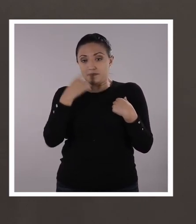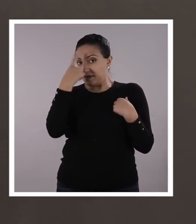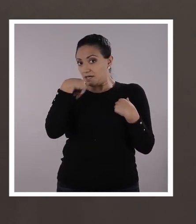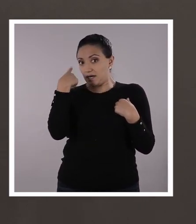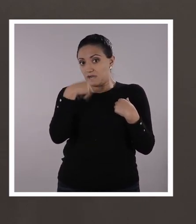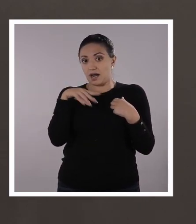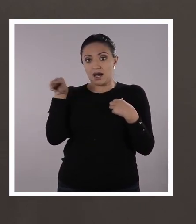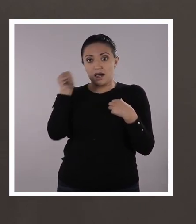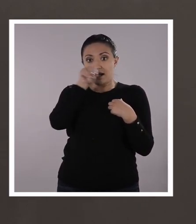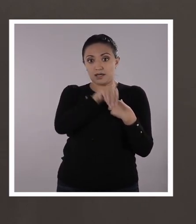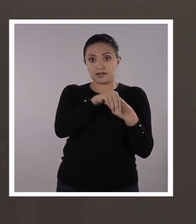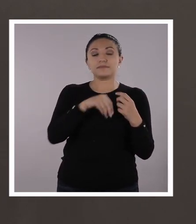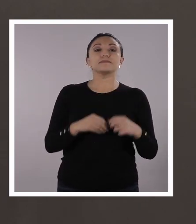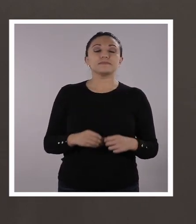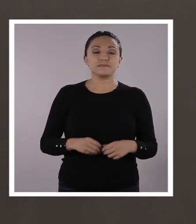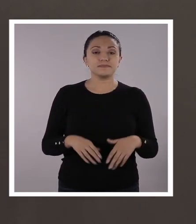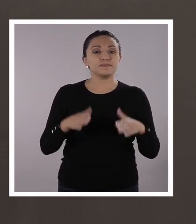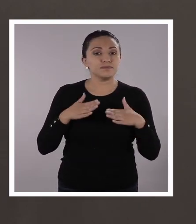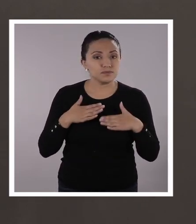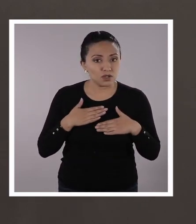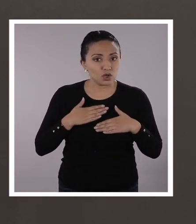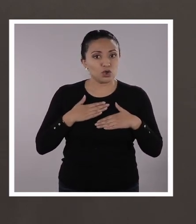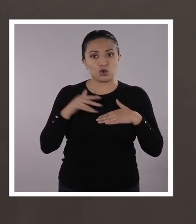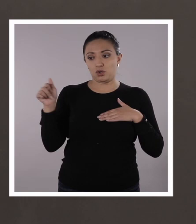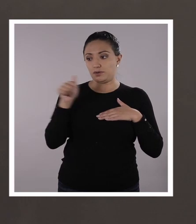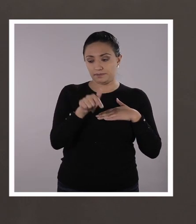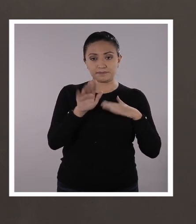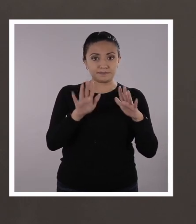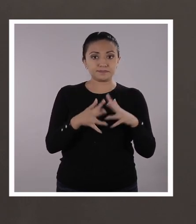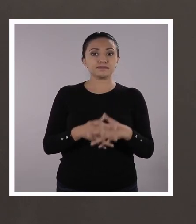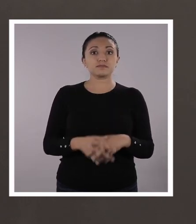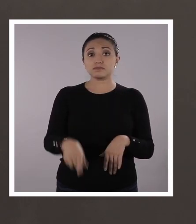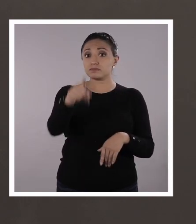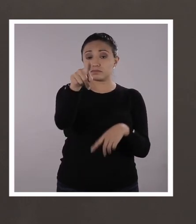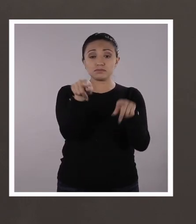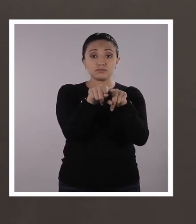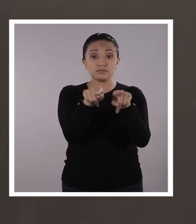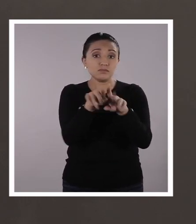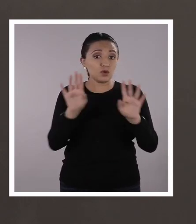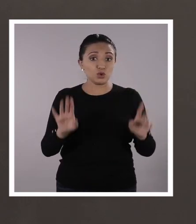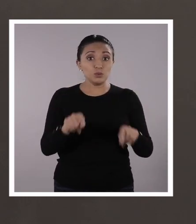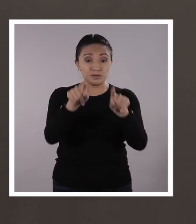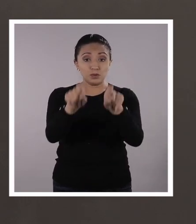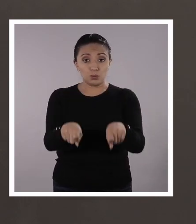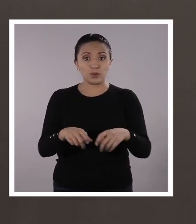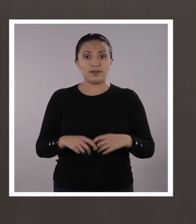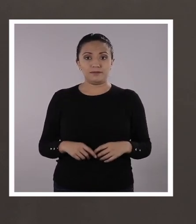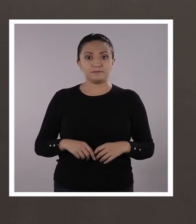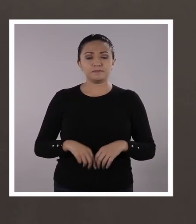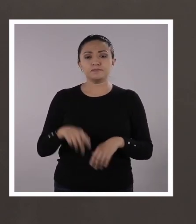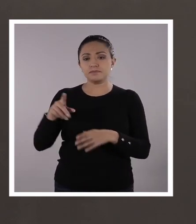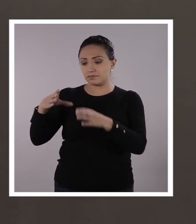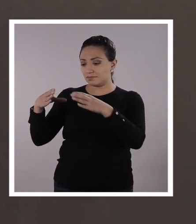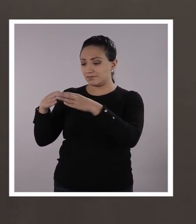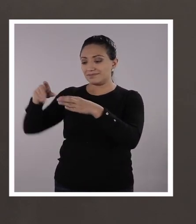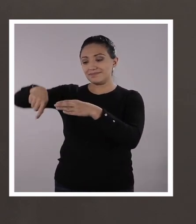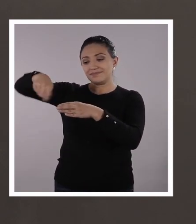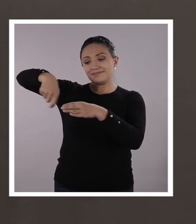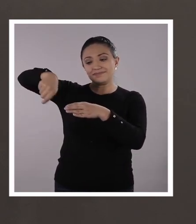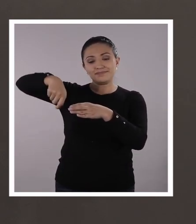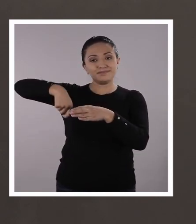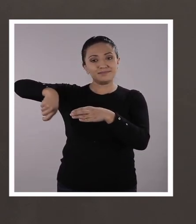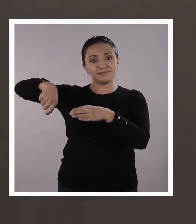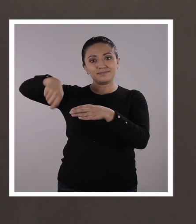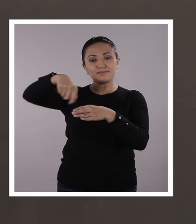mío porque voy a incluirlo en la pintura. Yo soy la protagonista de esta pintura, usted es el protagonista de su pintura. Y tenemos un recipiente